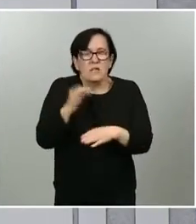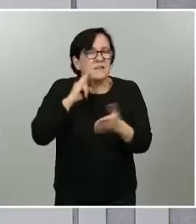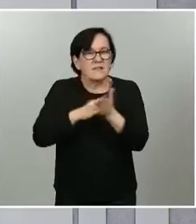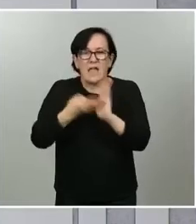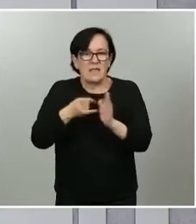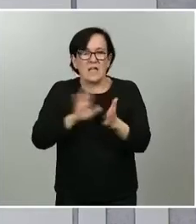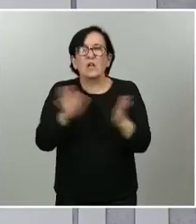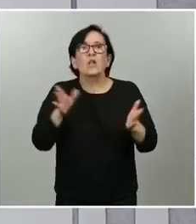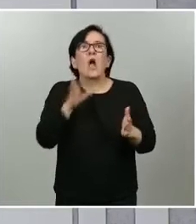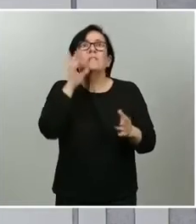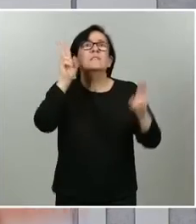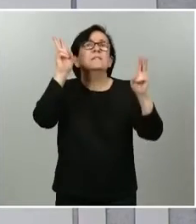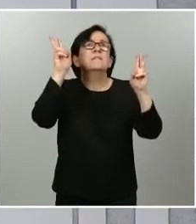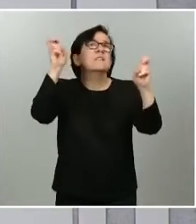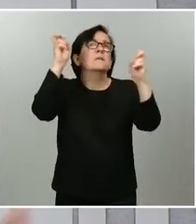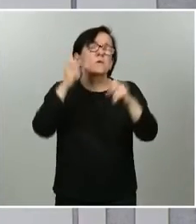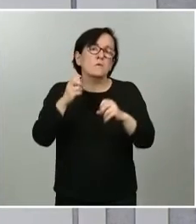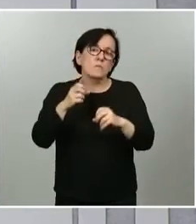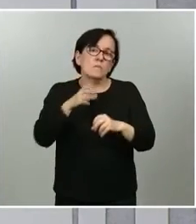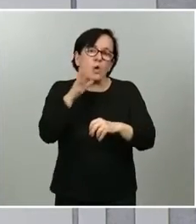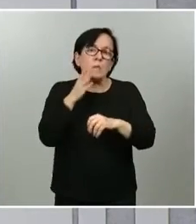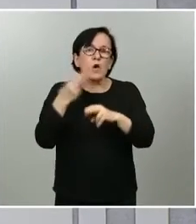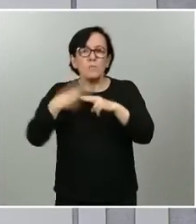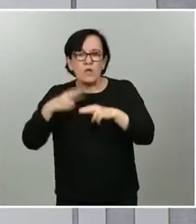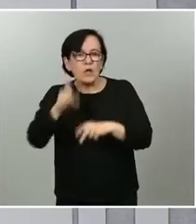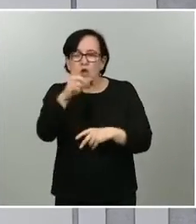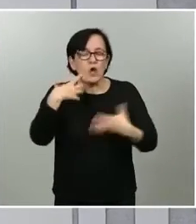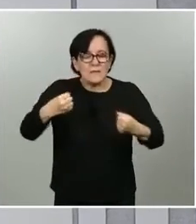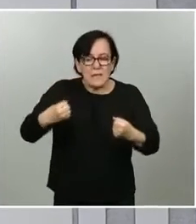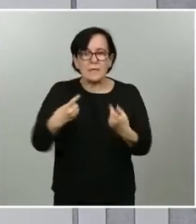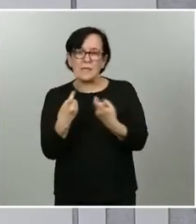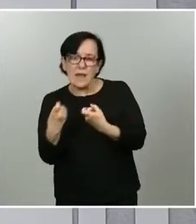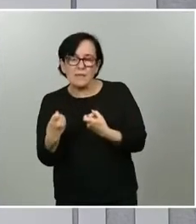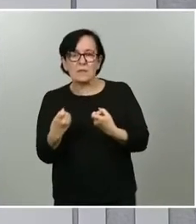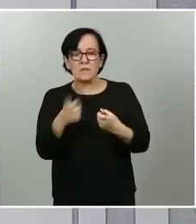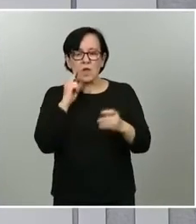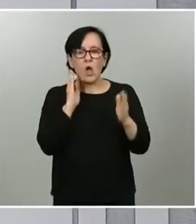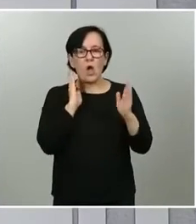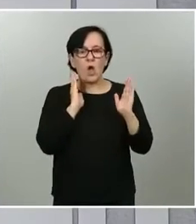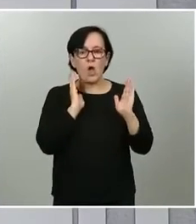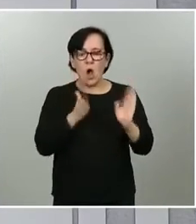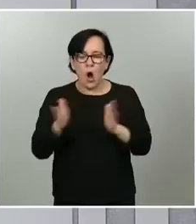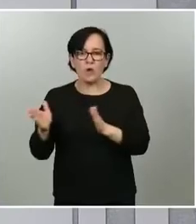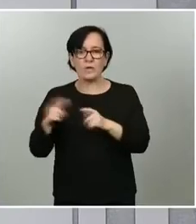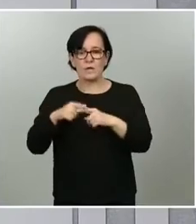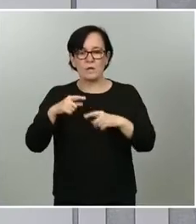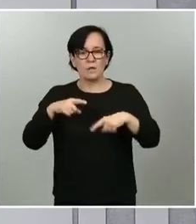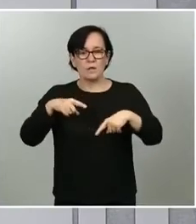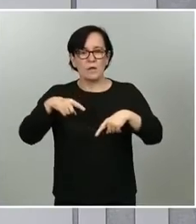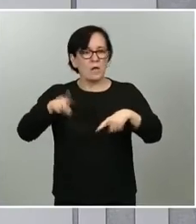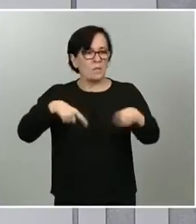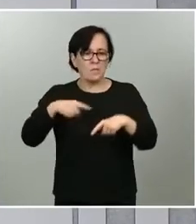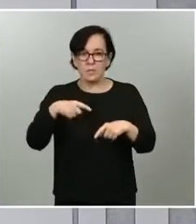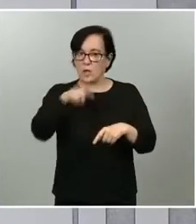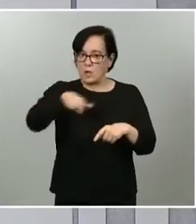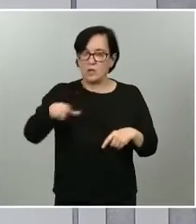razones políticas sino razones técnicas sanitarias de necesidad de orden en la movilidad de la población y necesidad